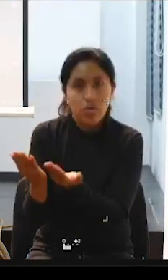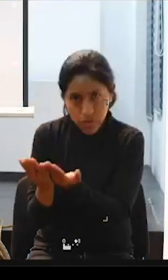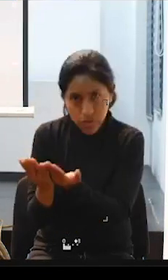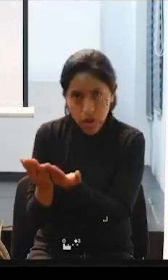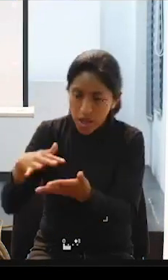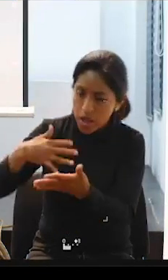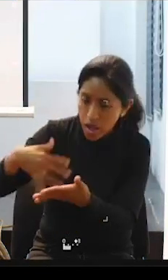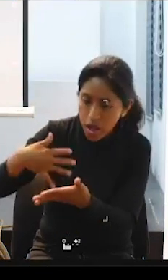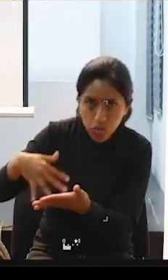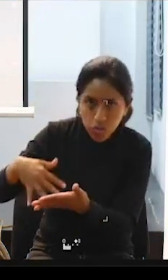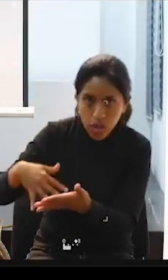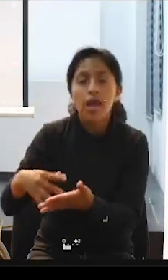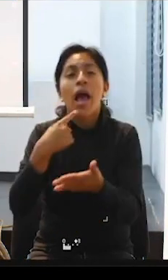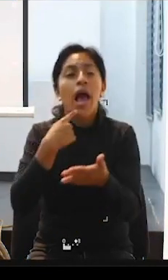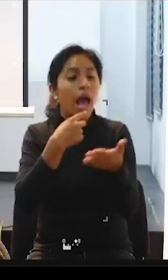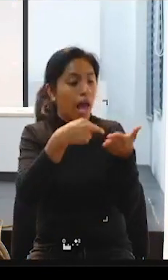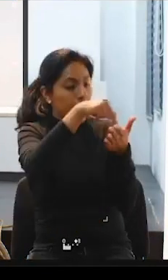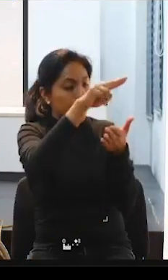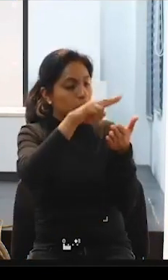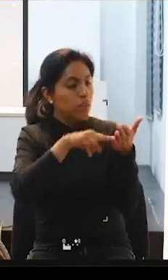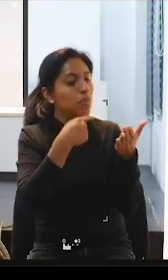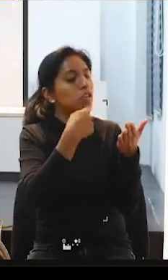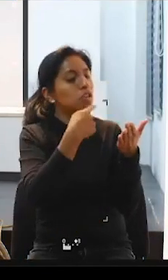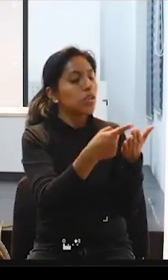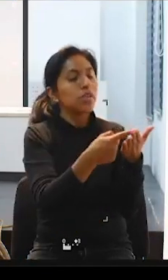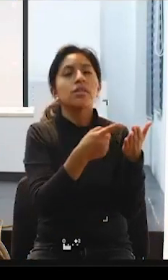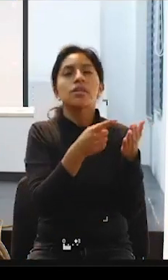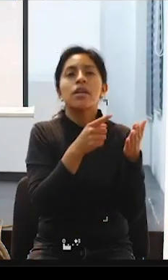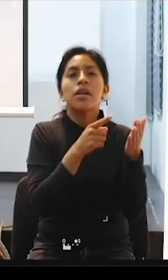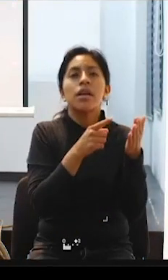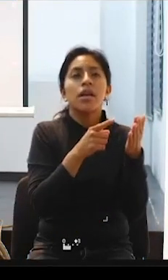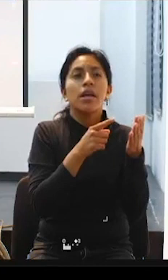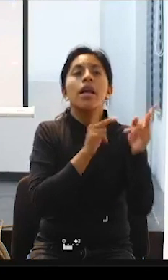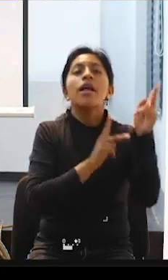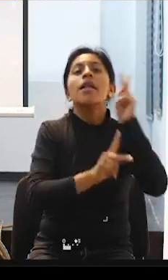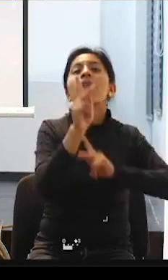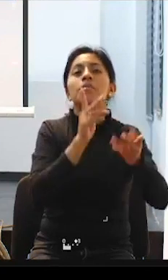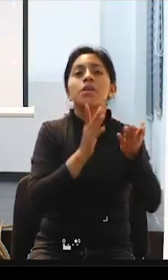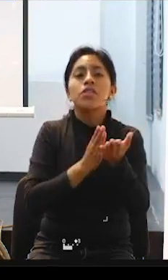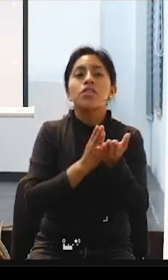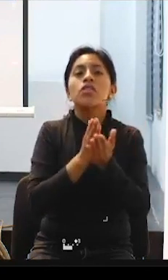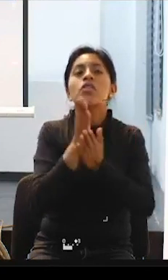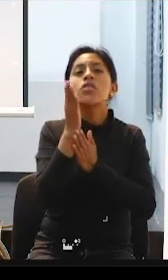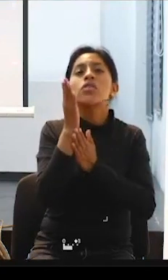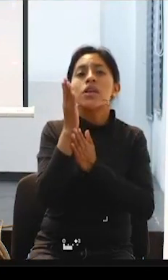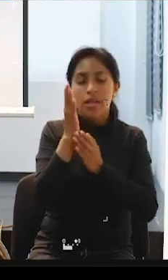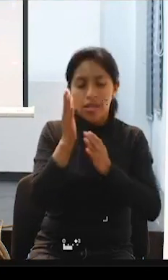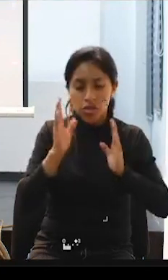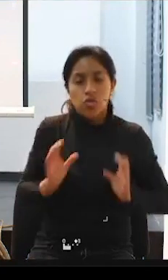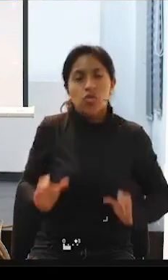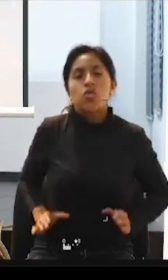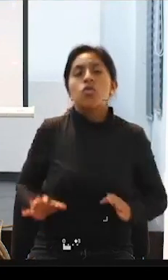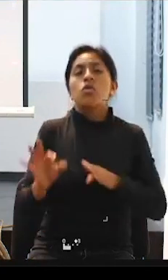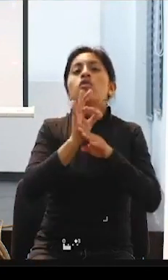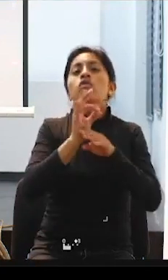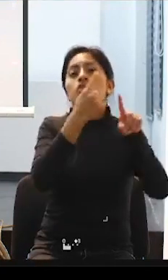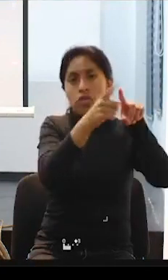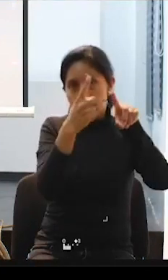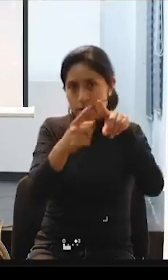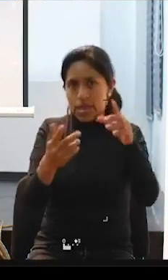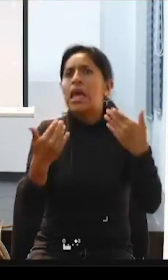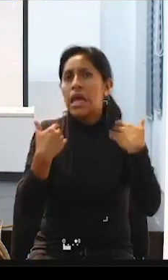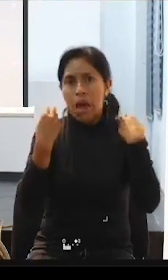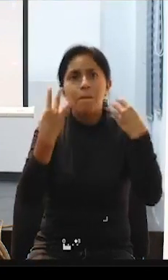la convención de la ONU de los derechos de las personas con diversidad funcional, ratificada por muchísimos